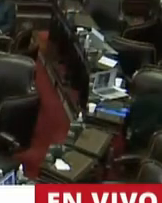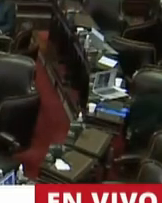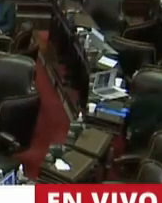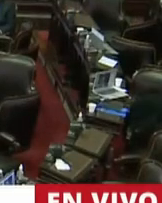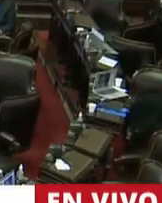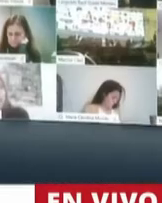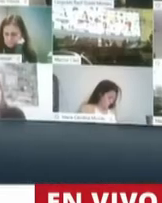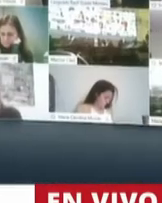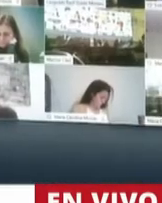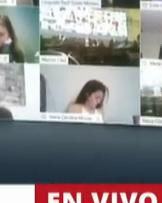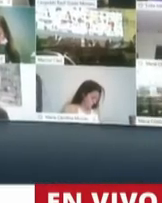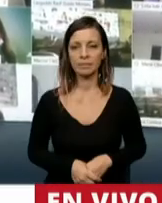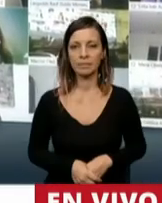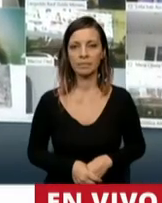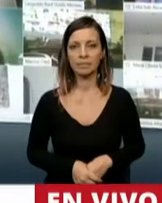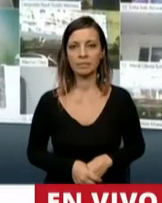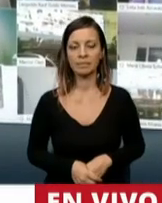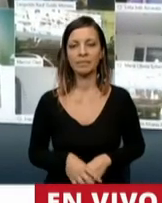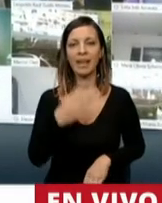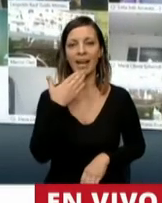Gracias, señor Presidente.